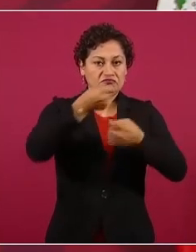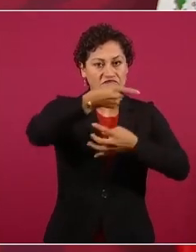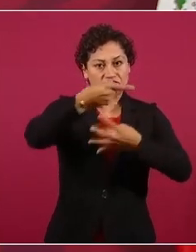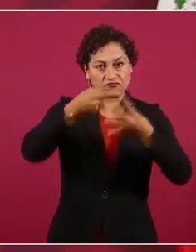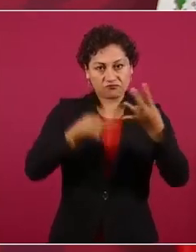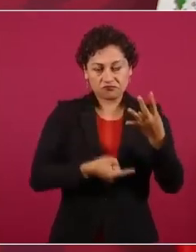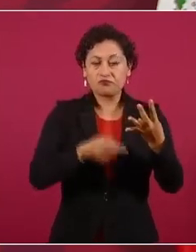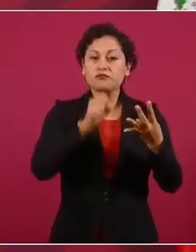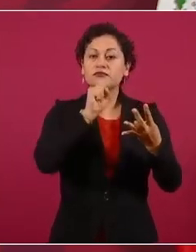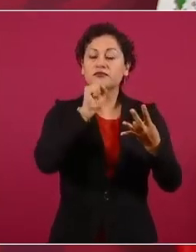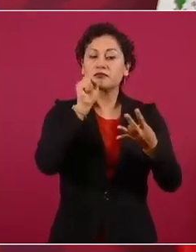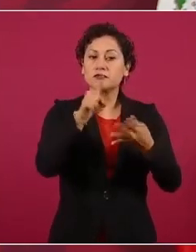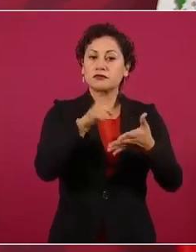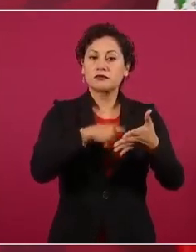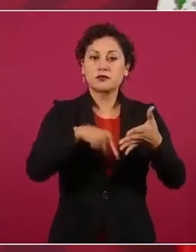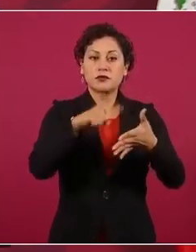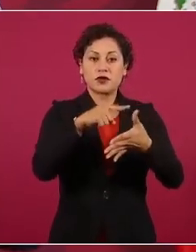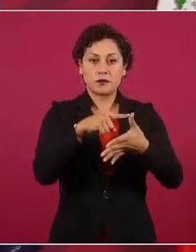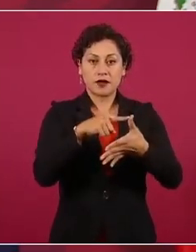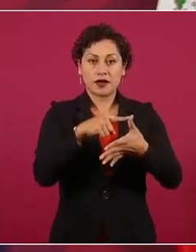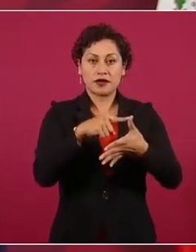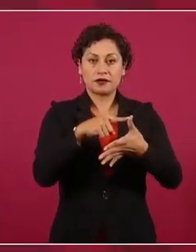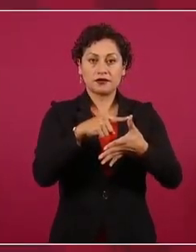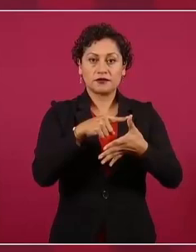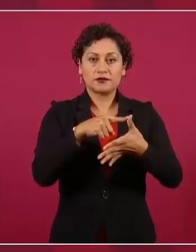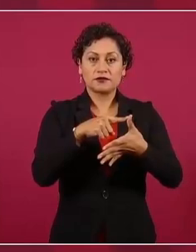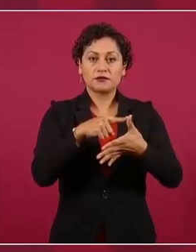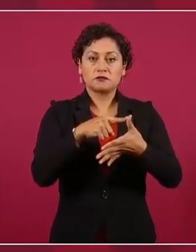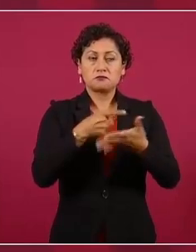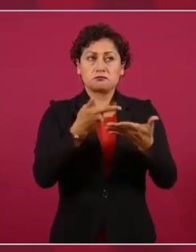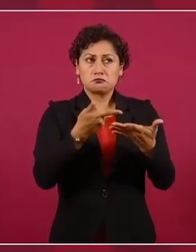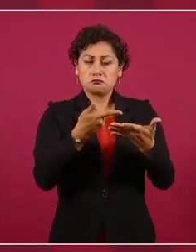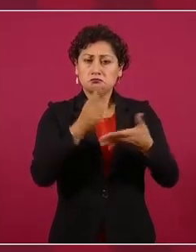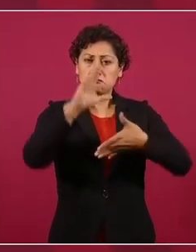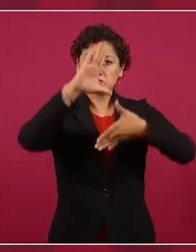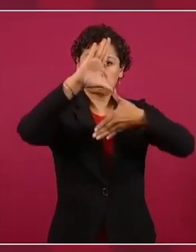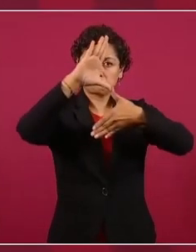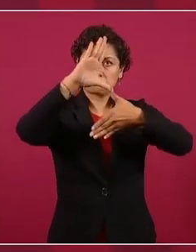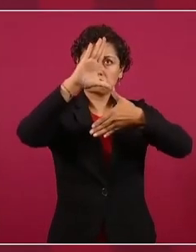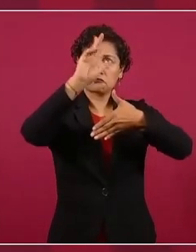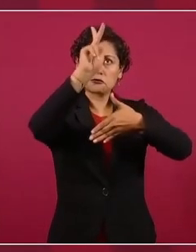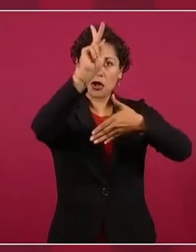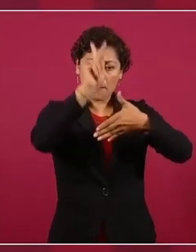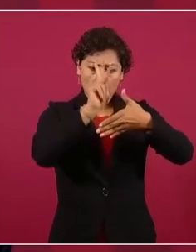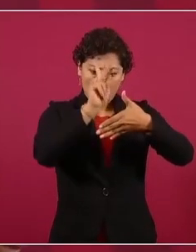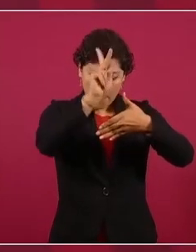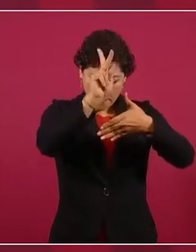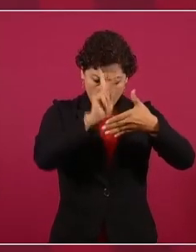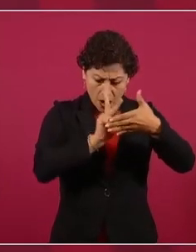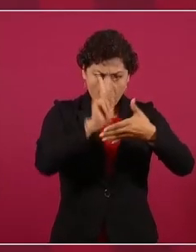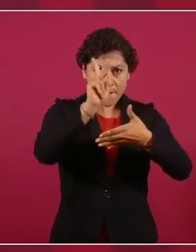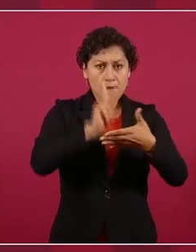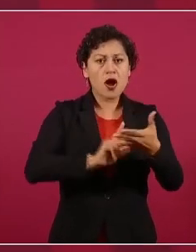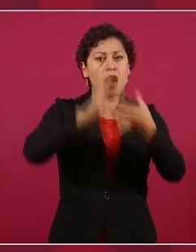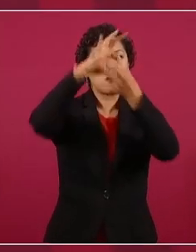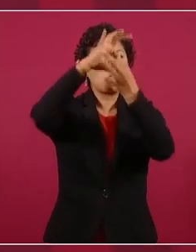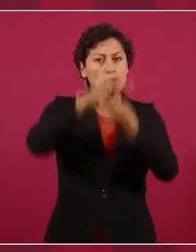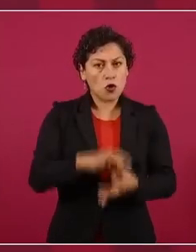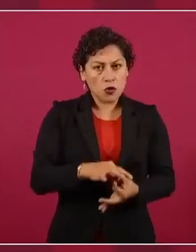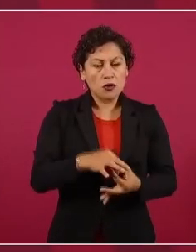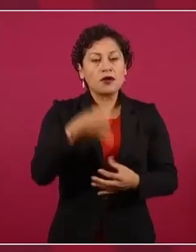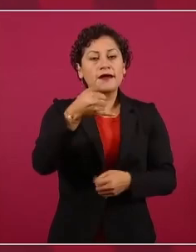por nuestras coincidencias y hasta por las